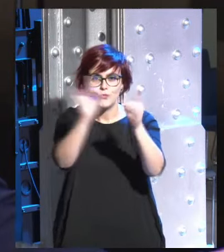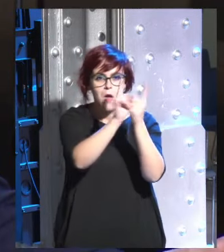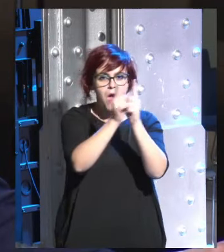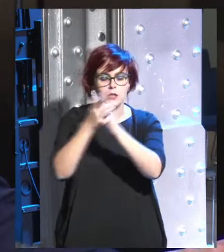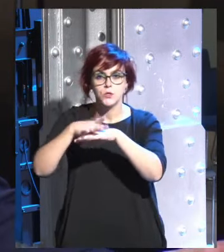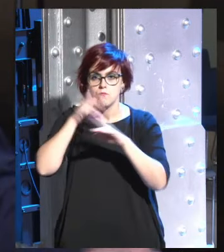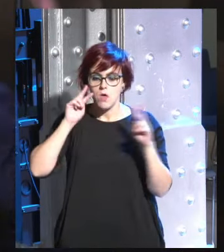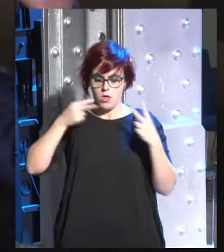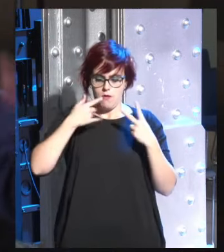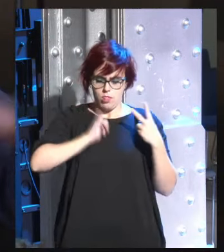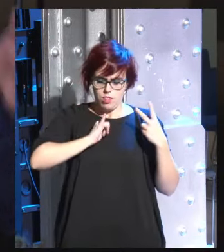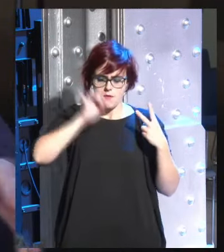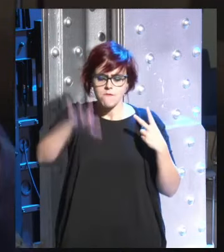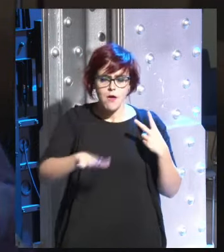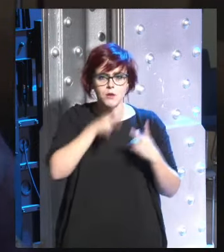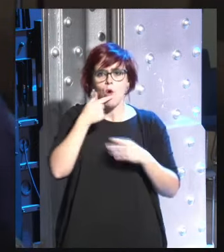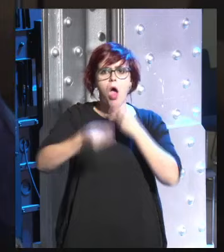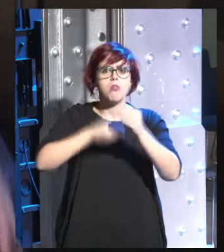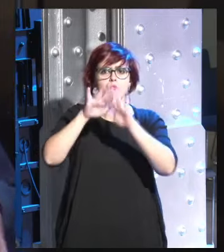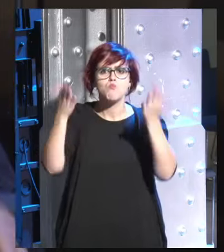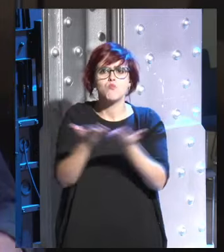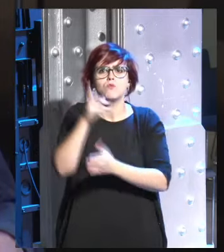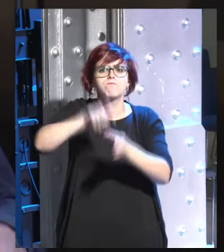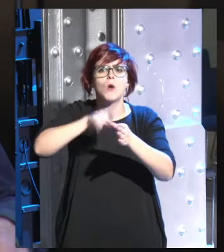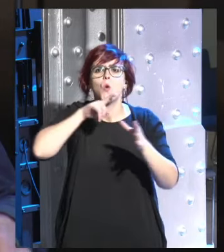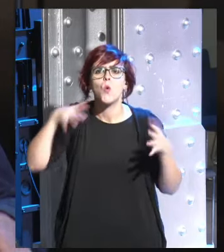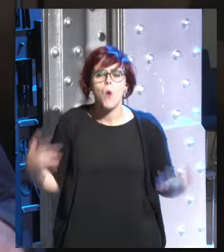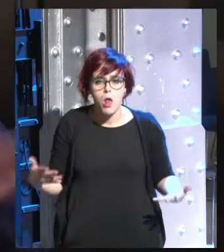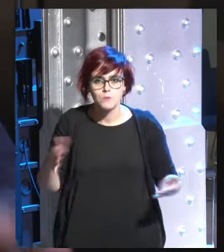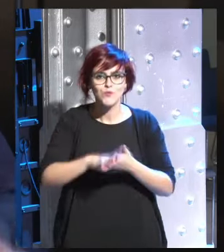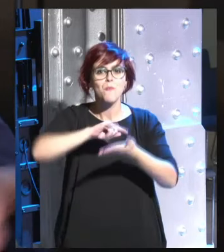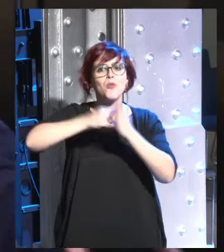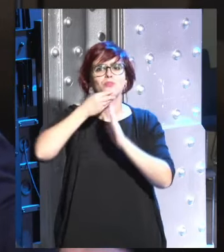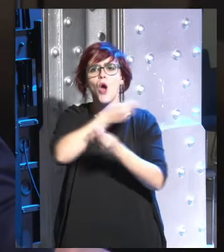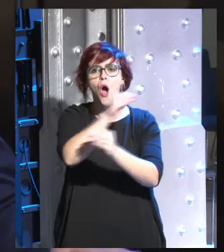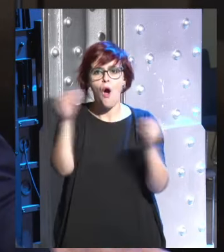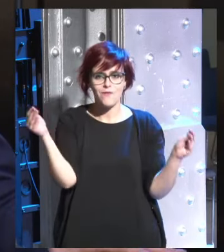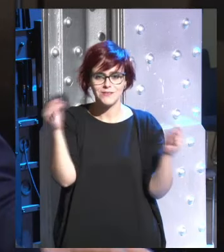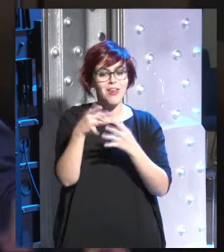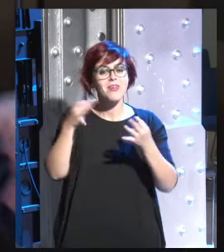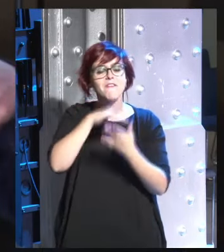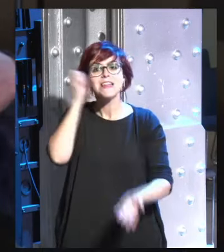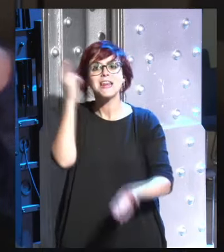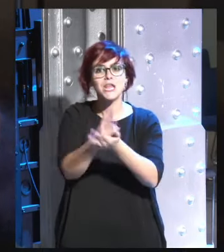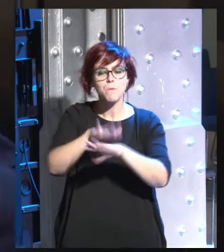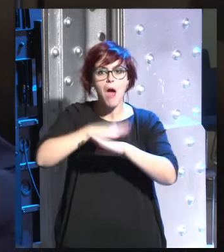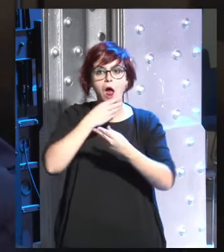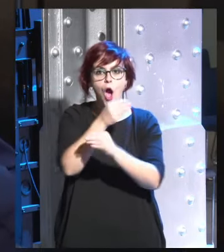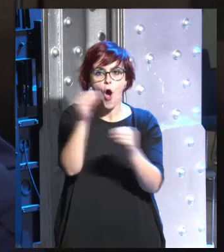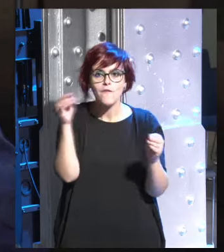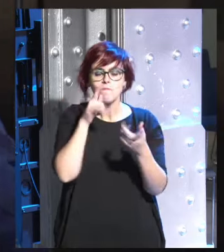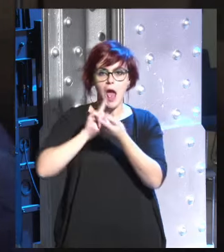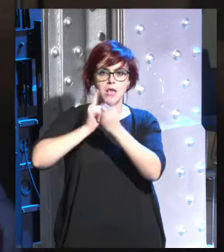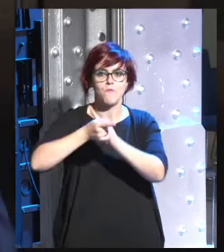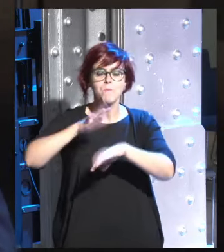preguntarse quiénes son qué hacen en el mundo ese es el gran proyecto de la gente joven que es enfrentarse al cambio para